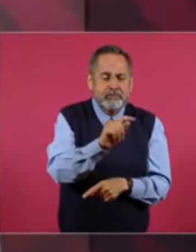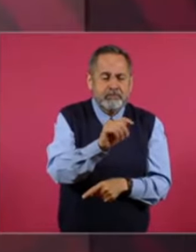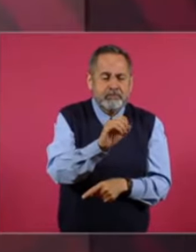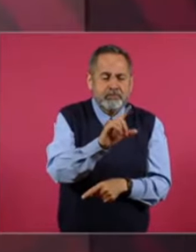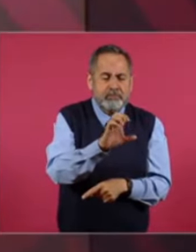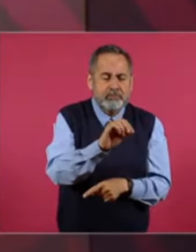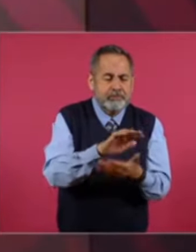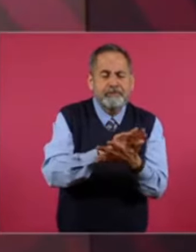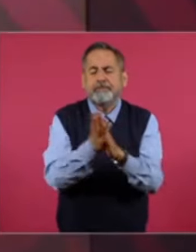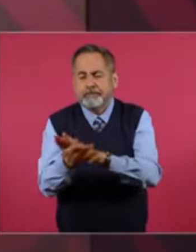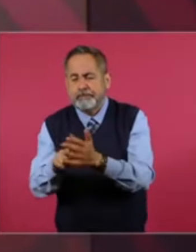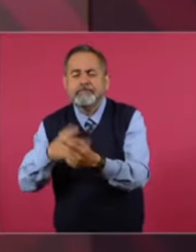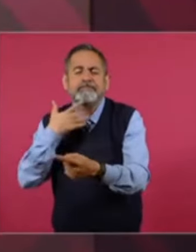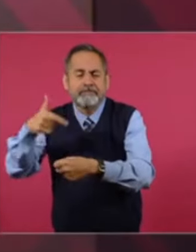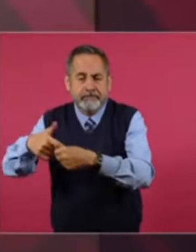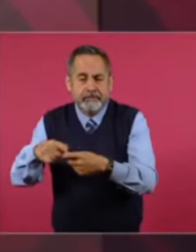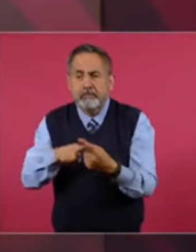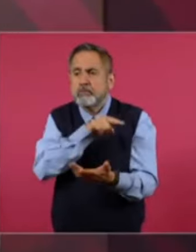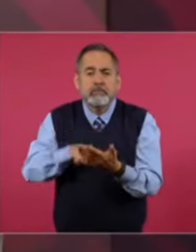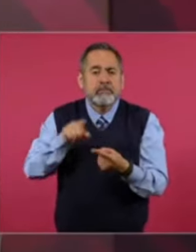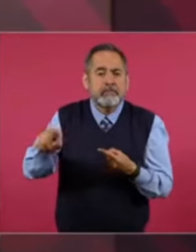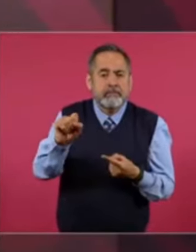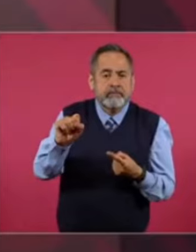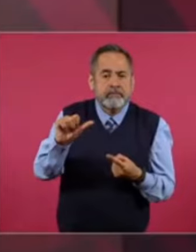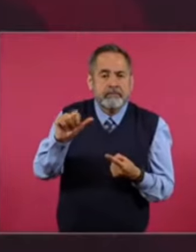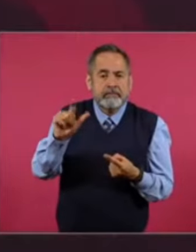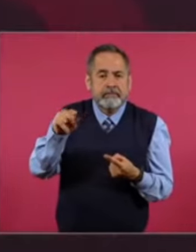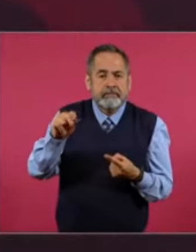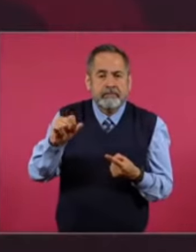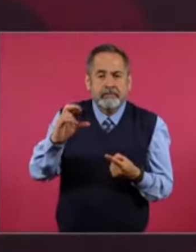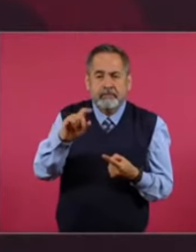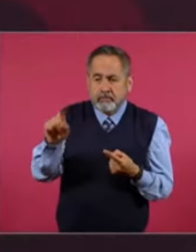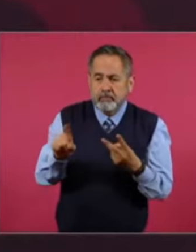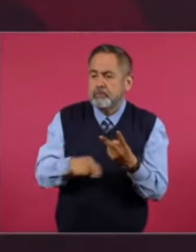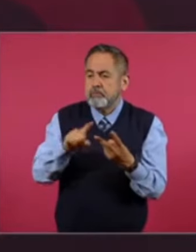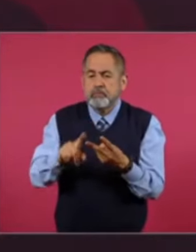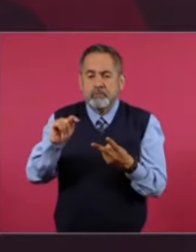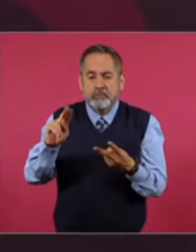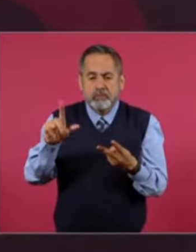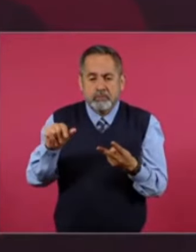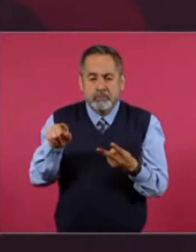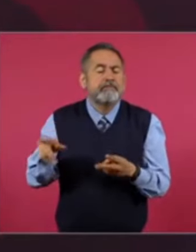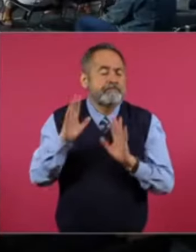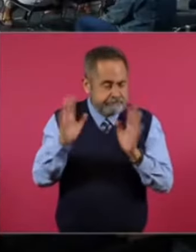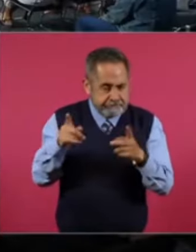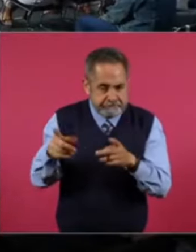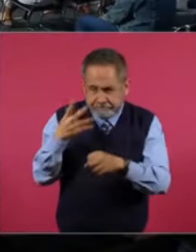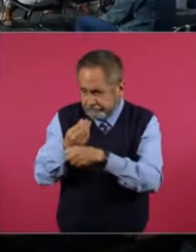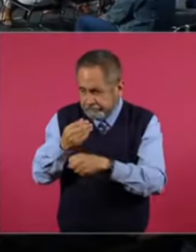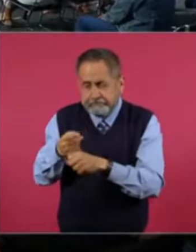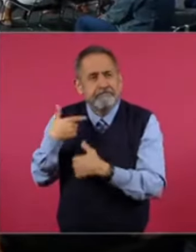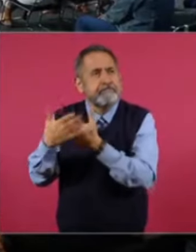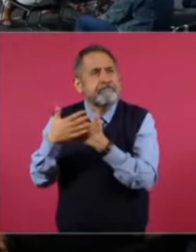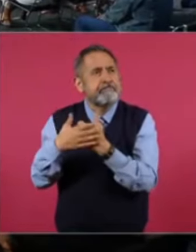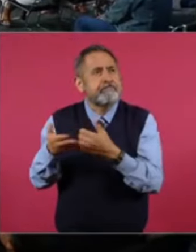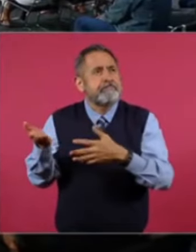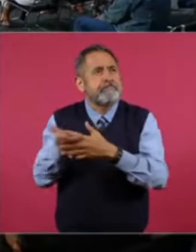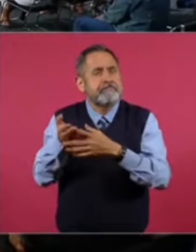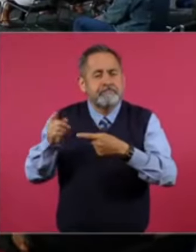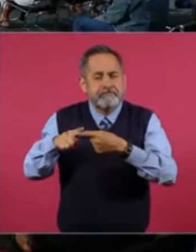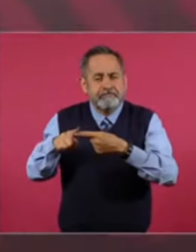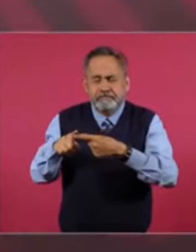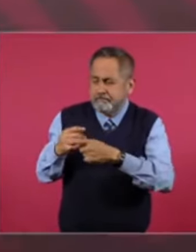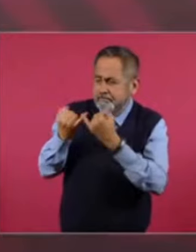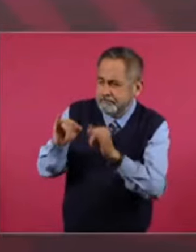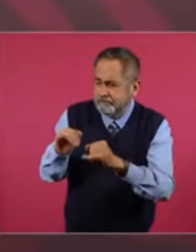gasolinas. Una en Salina Cruz. Y otra en Tula. La de Tula. primera etapa. La vamos a inaugurar. Está en agosto.